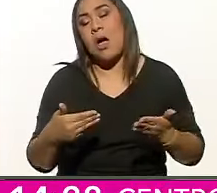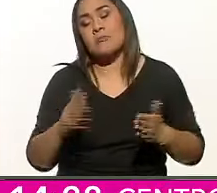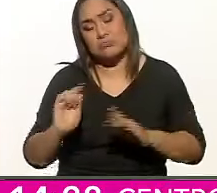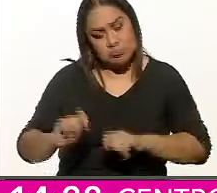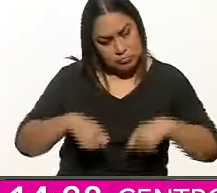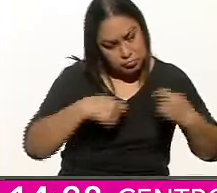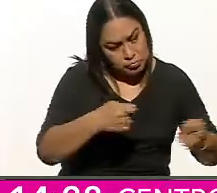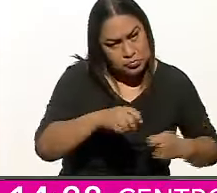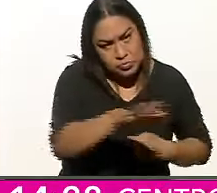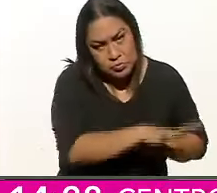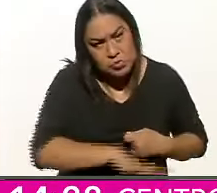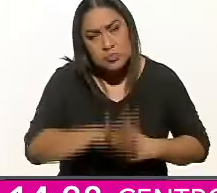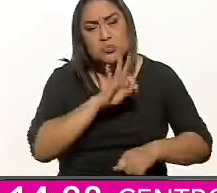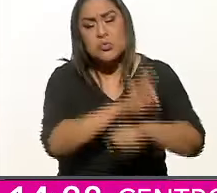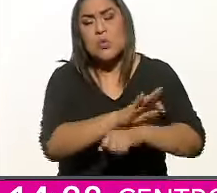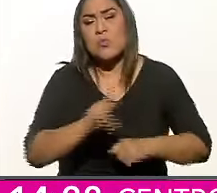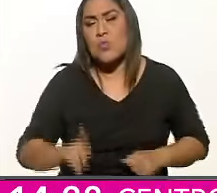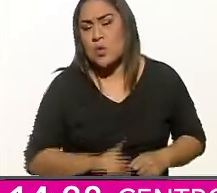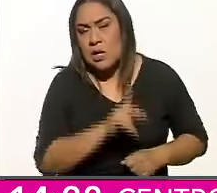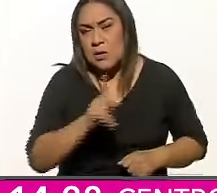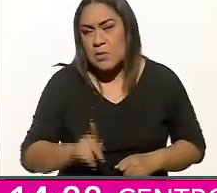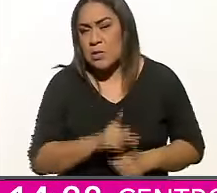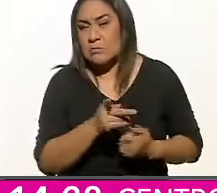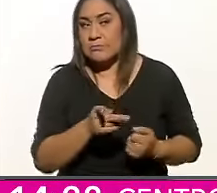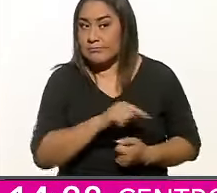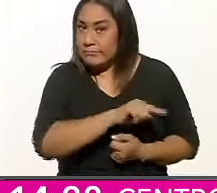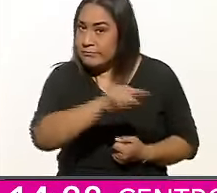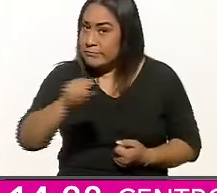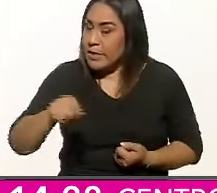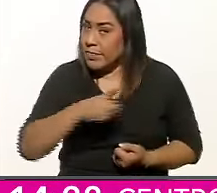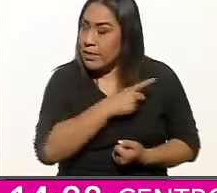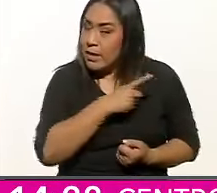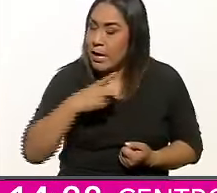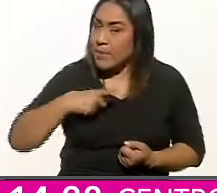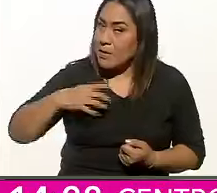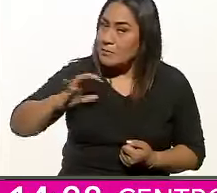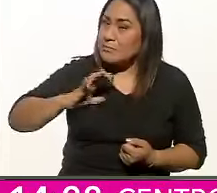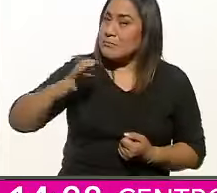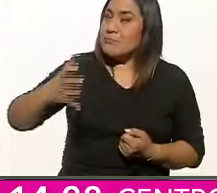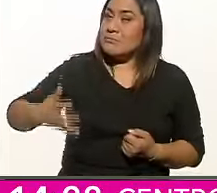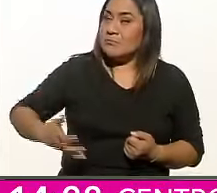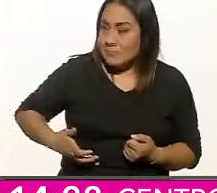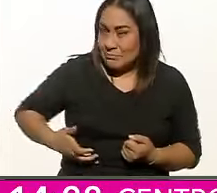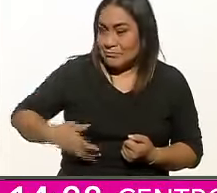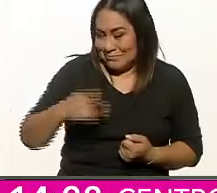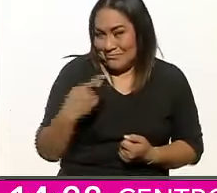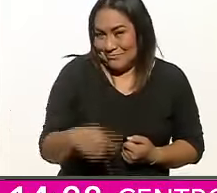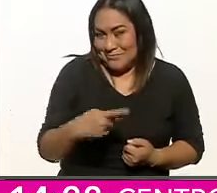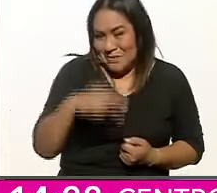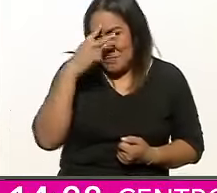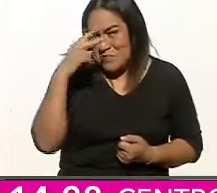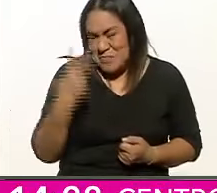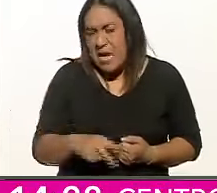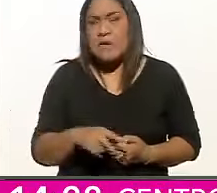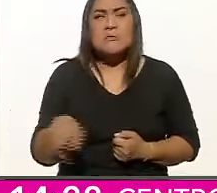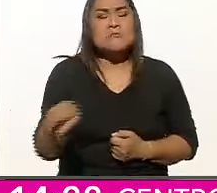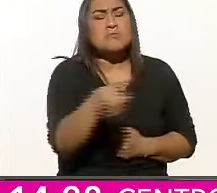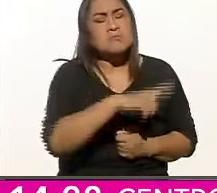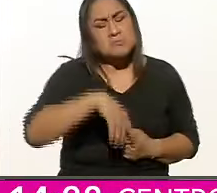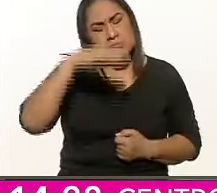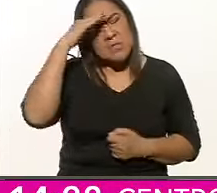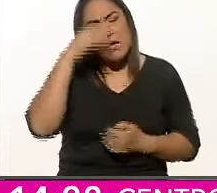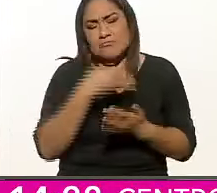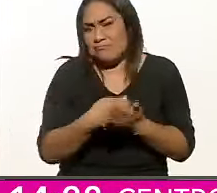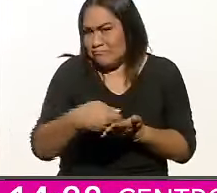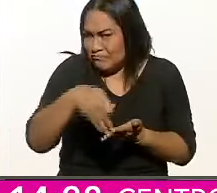pueblo. Orgullo debemos sentir, las y los mexicanos, de haber tenido la valentía de